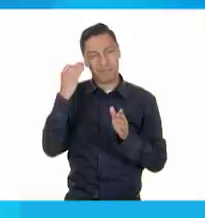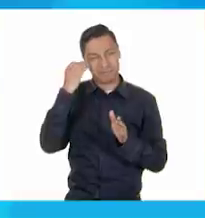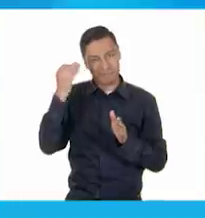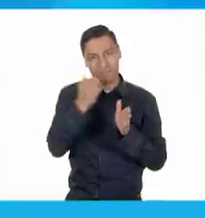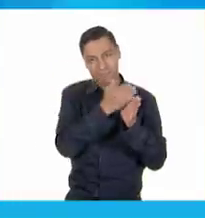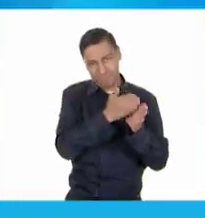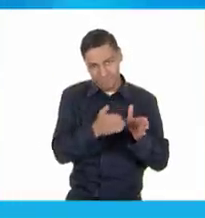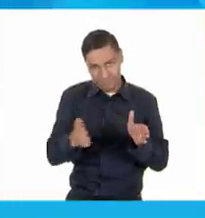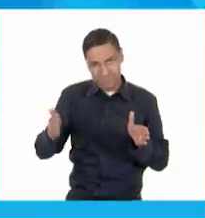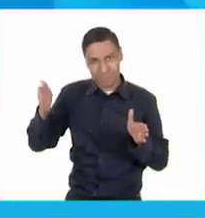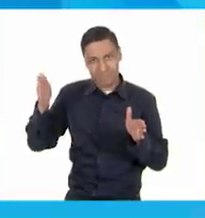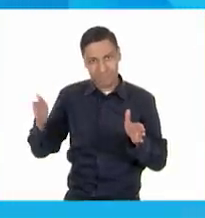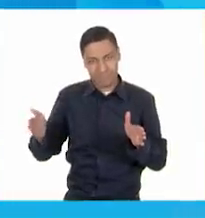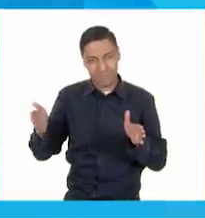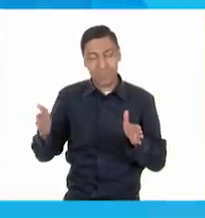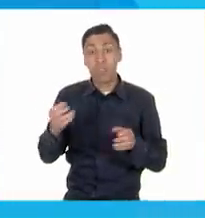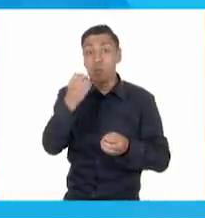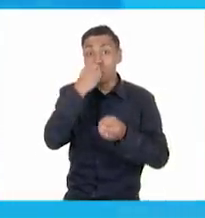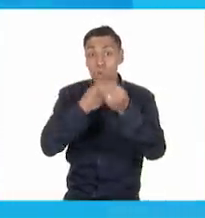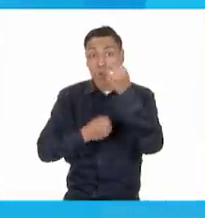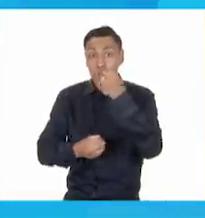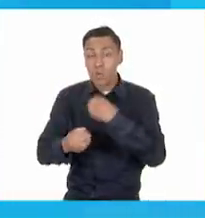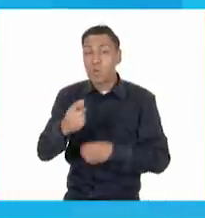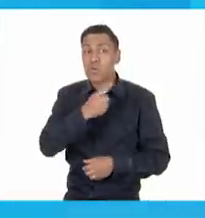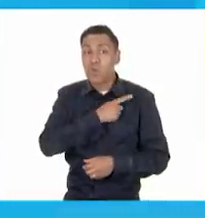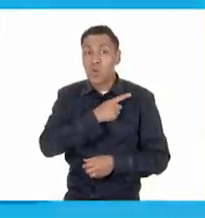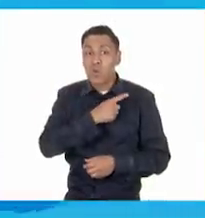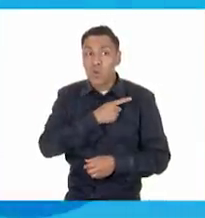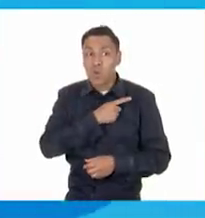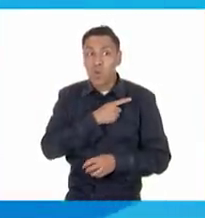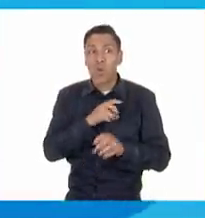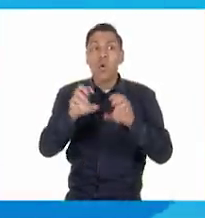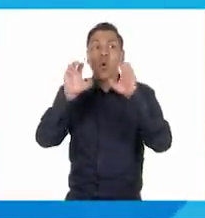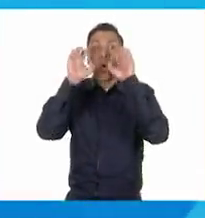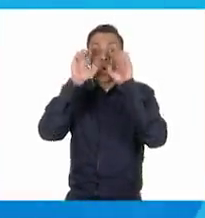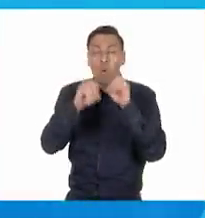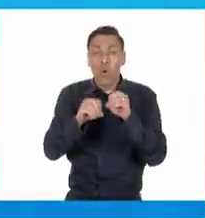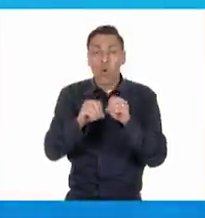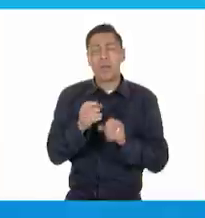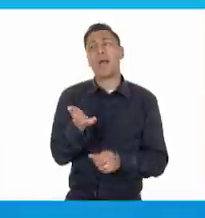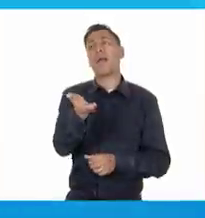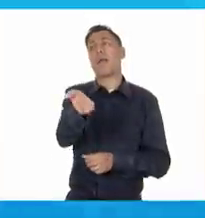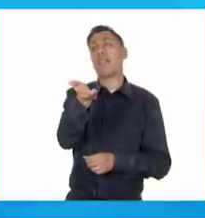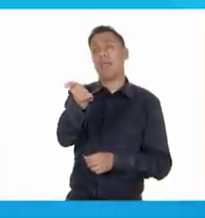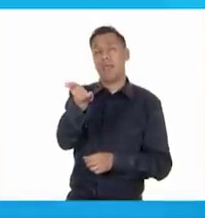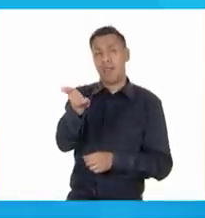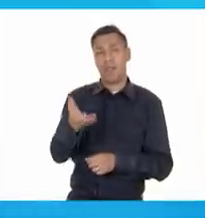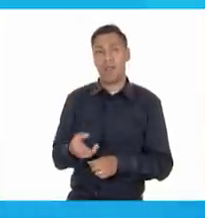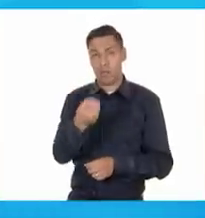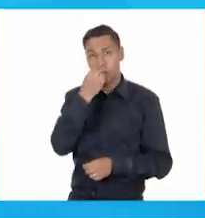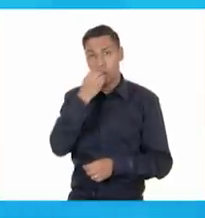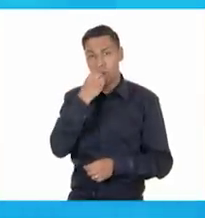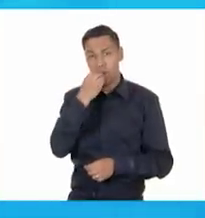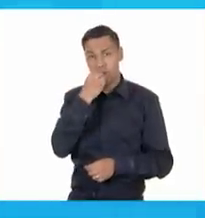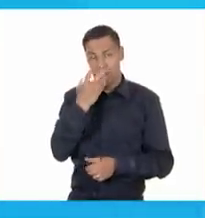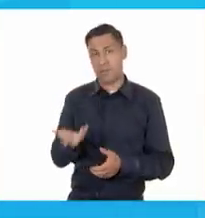Otra es que come solo o pide de comer. Bueno, no come solo. Ah, bueno, sí